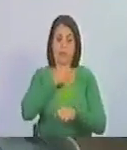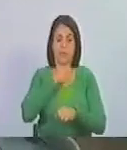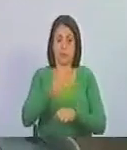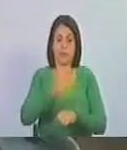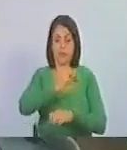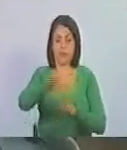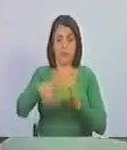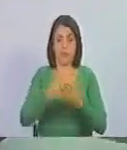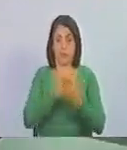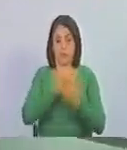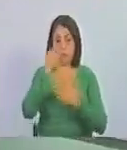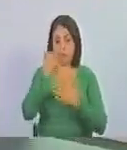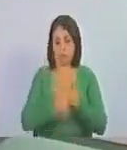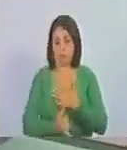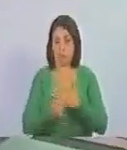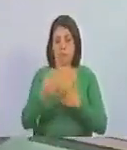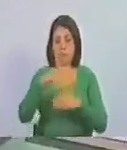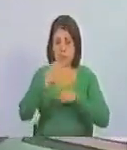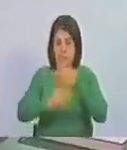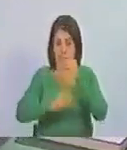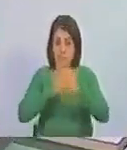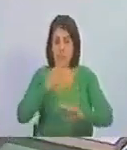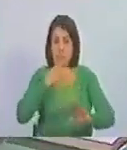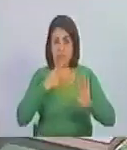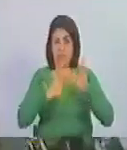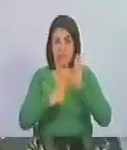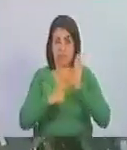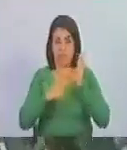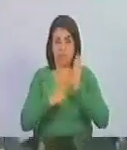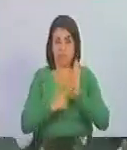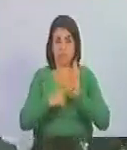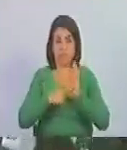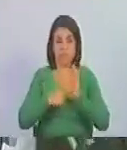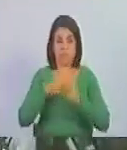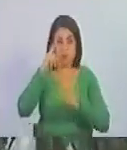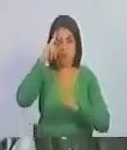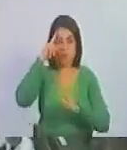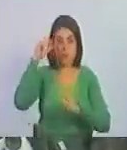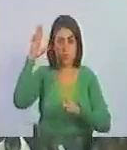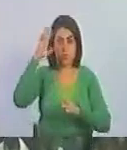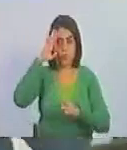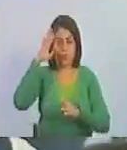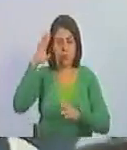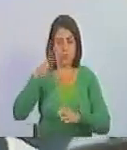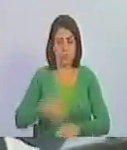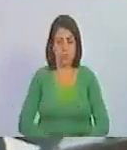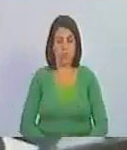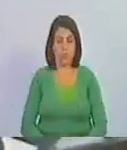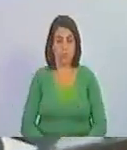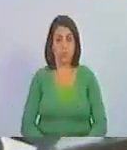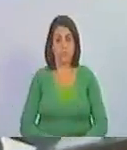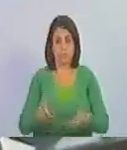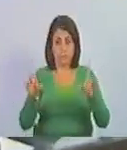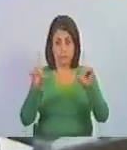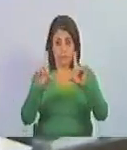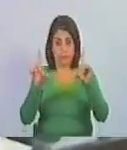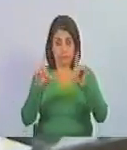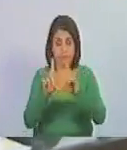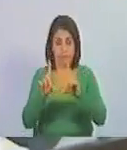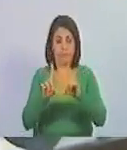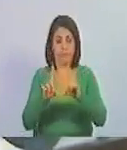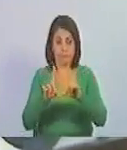a este proyecto que materializó el sueño de un medio verdaderamente